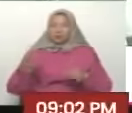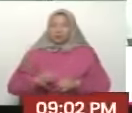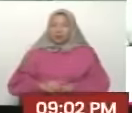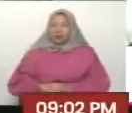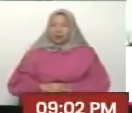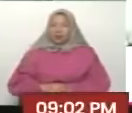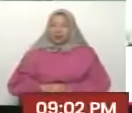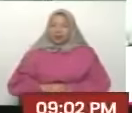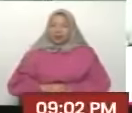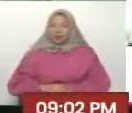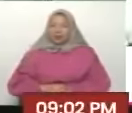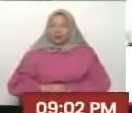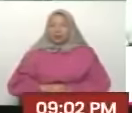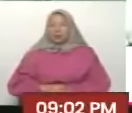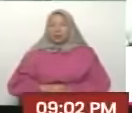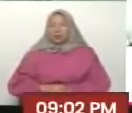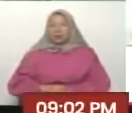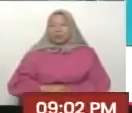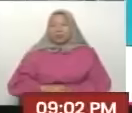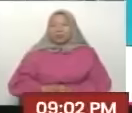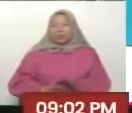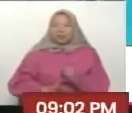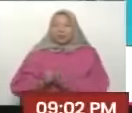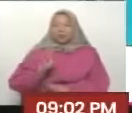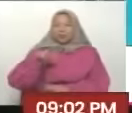Y bueno, ahí hemos venido avanzando.